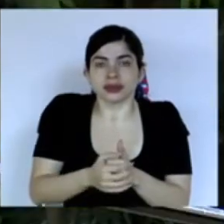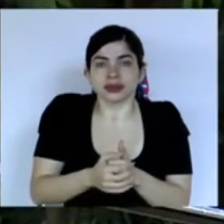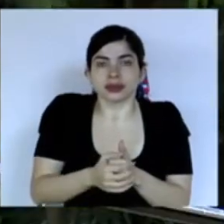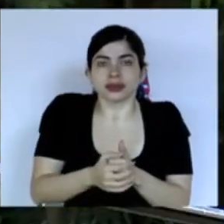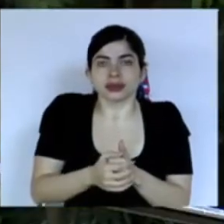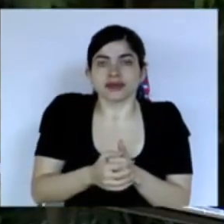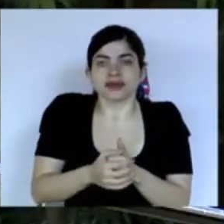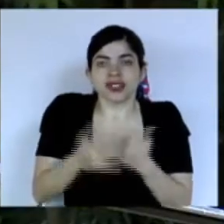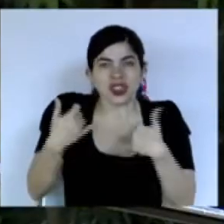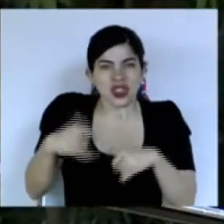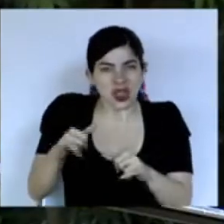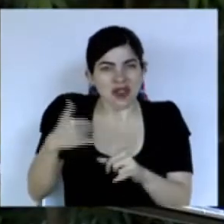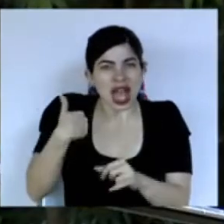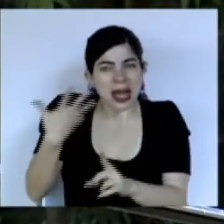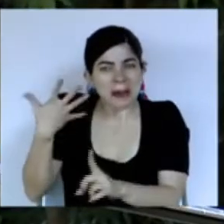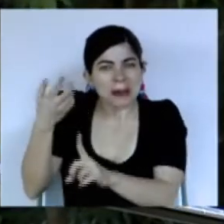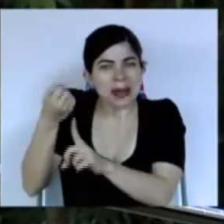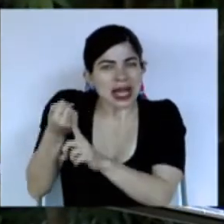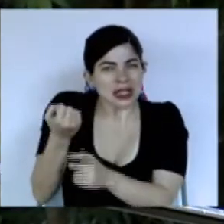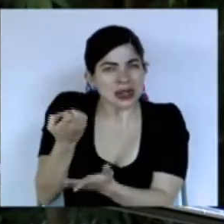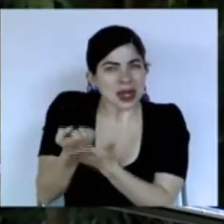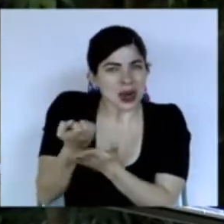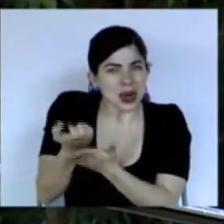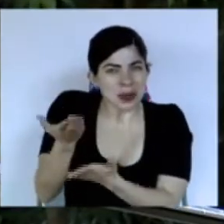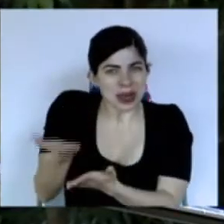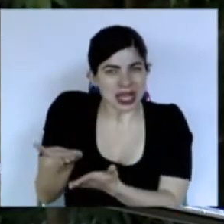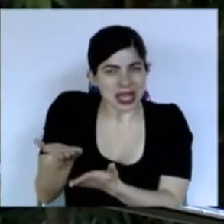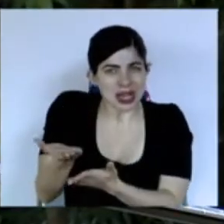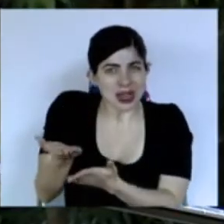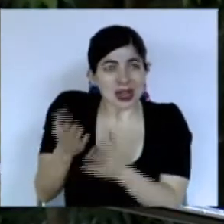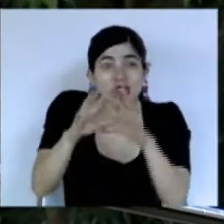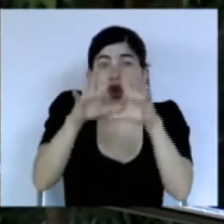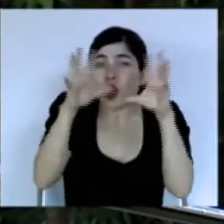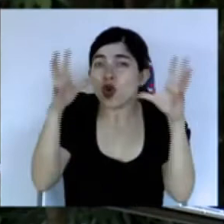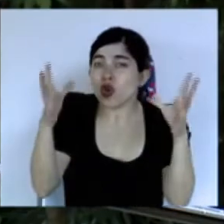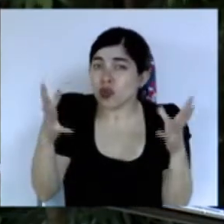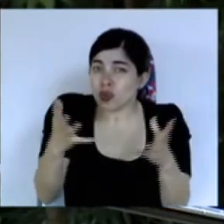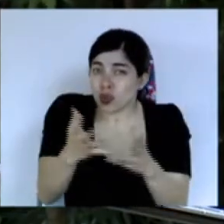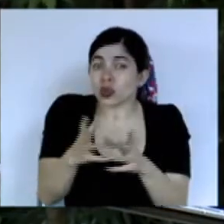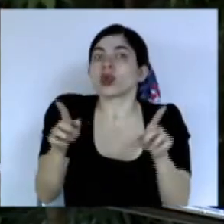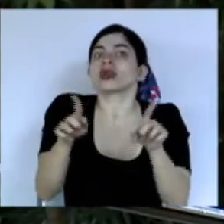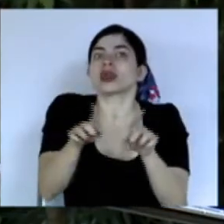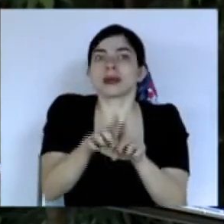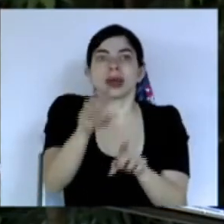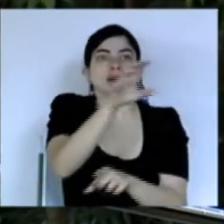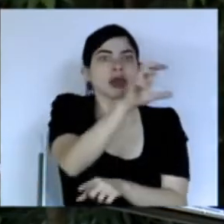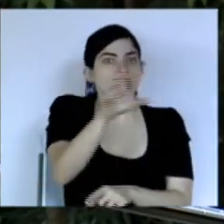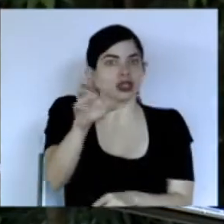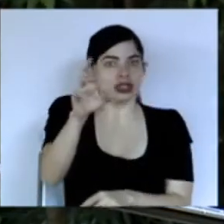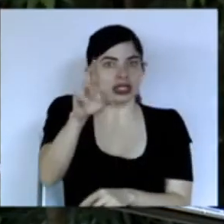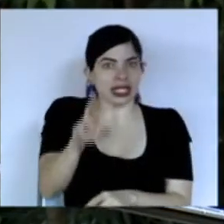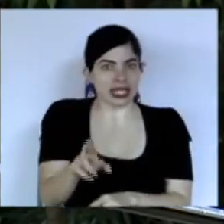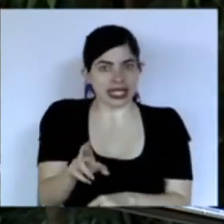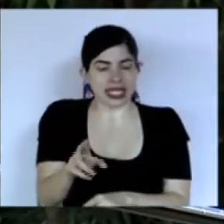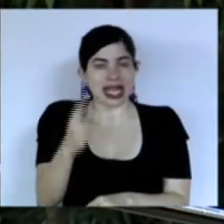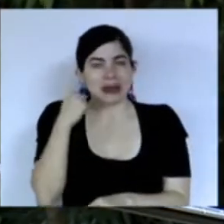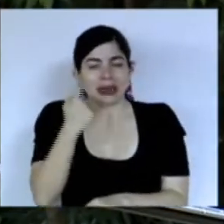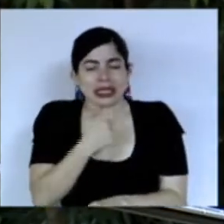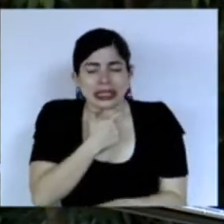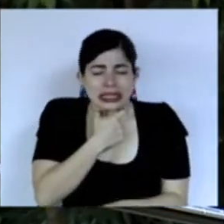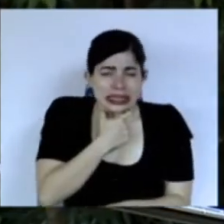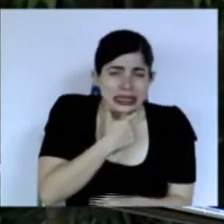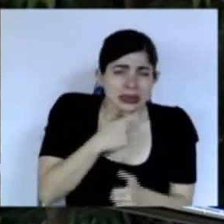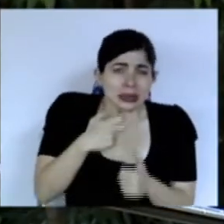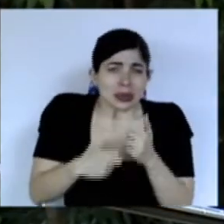seguirá el impacto económico sobre el mundo y sobre Costa Rica de la recesión y la crisis